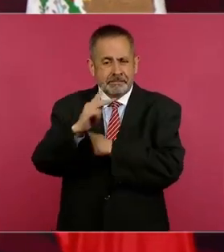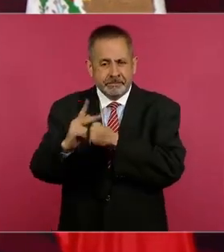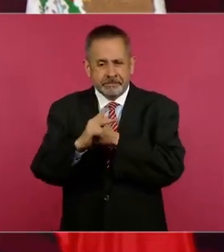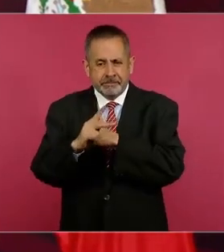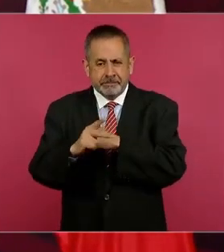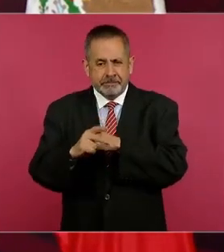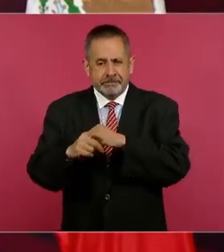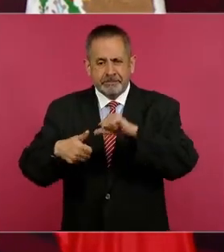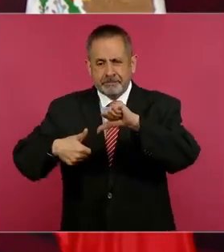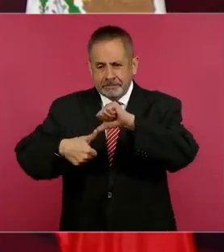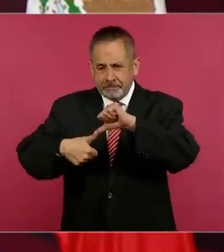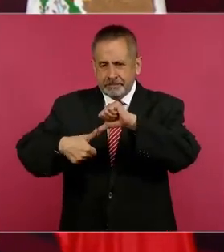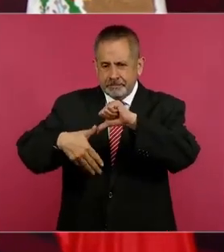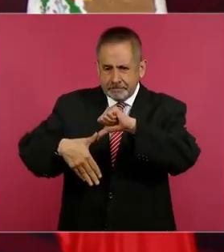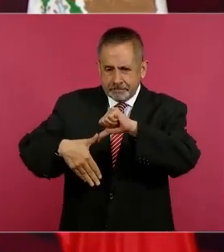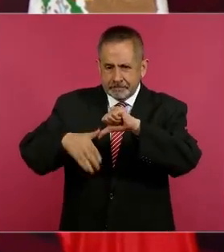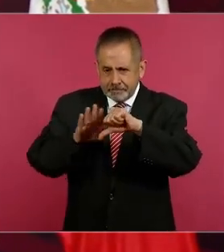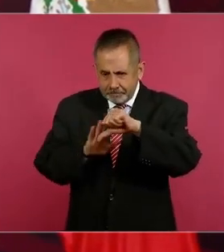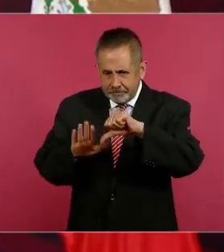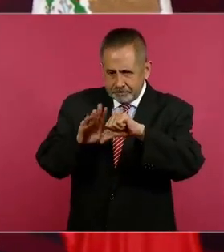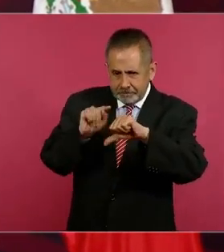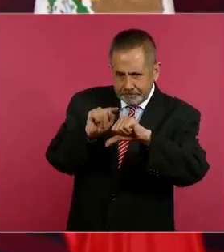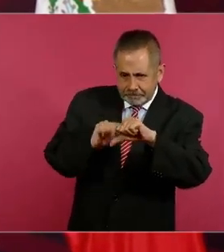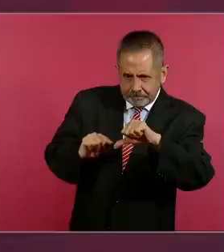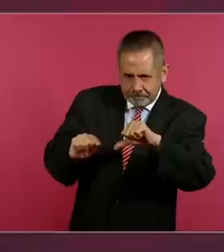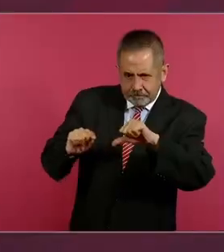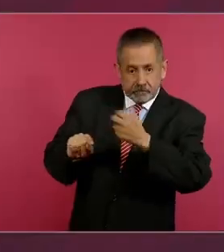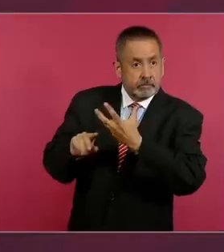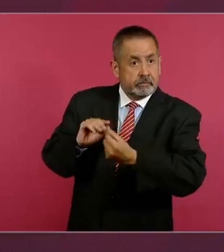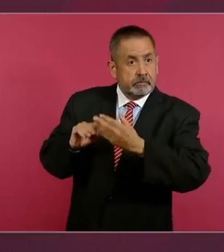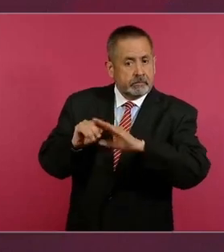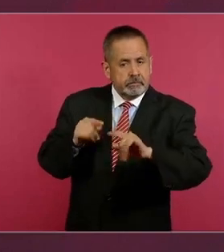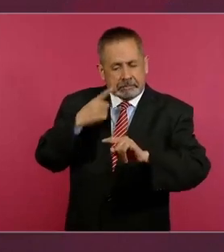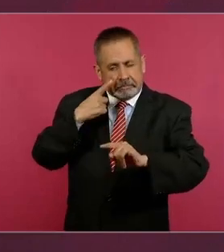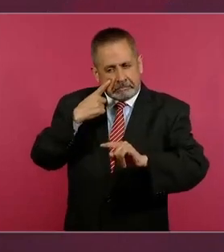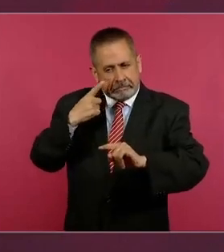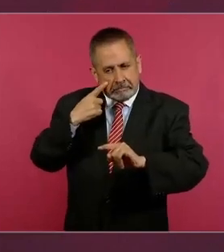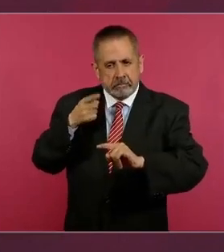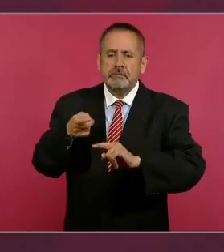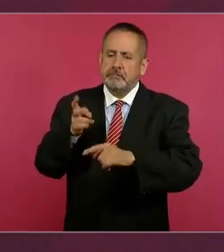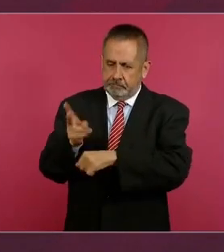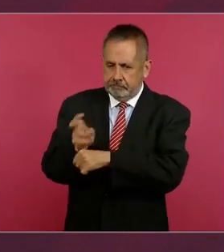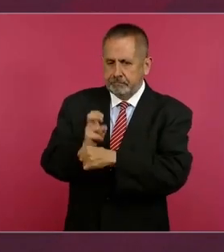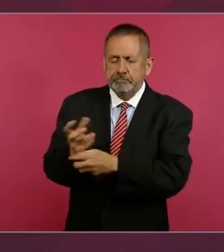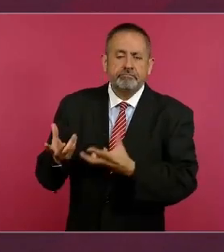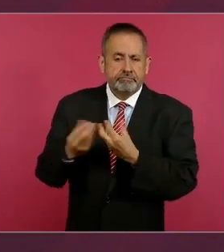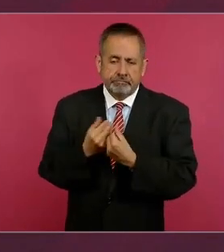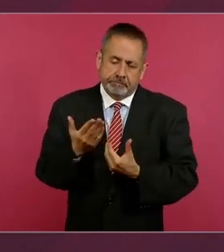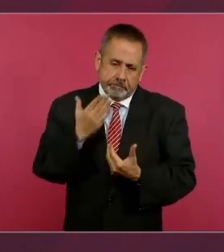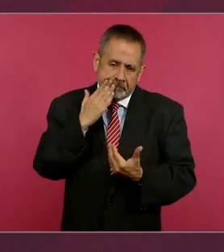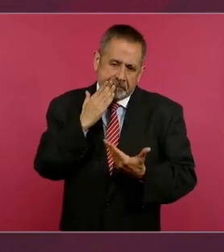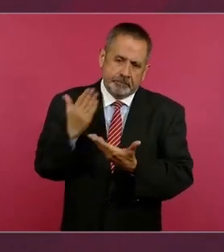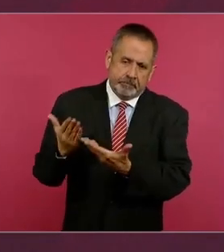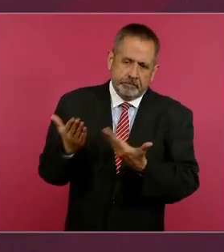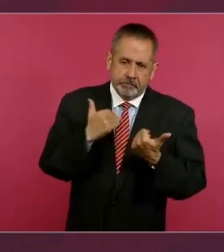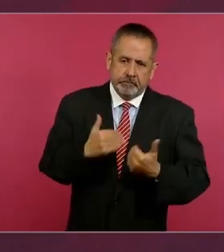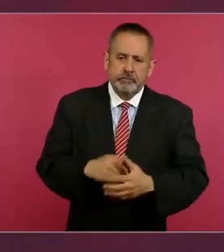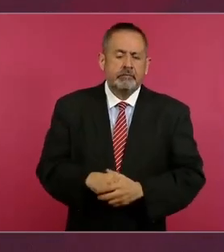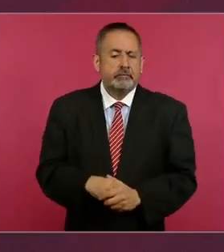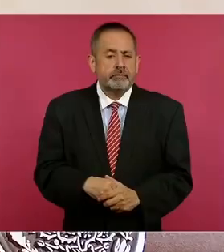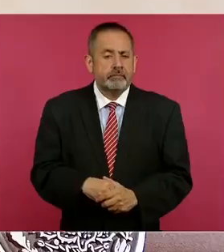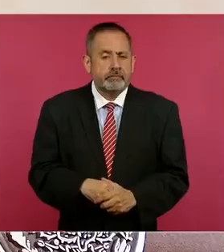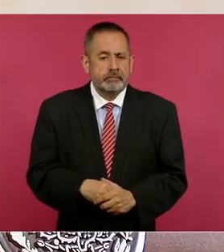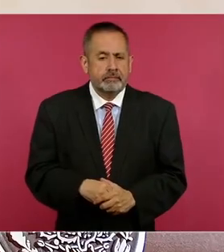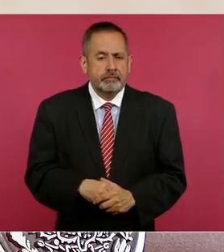principalmente están enfrentando esta situación y